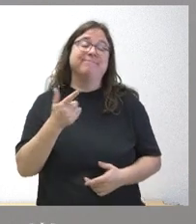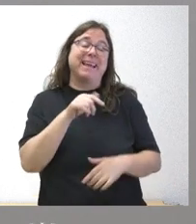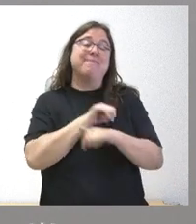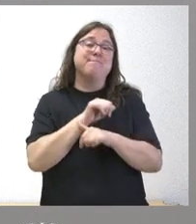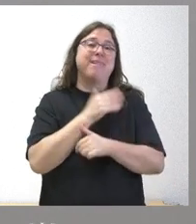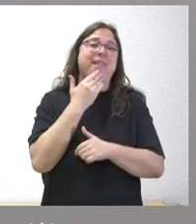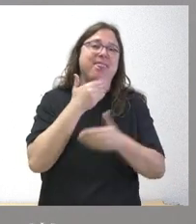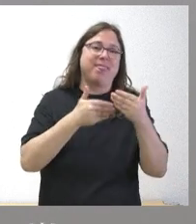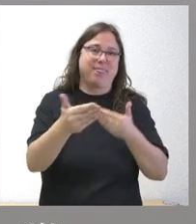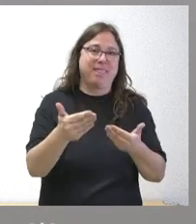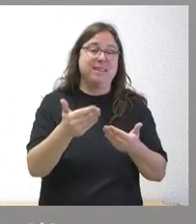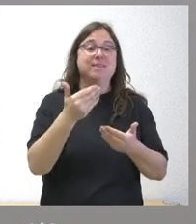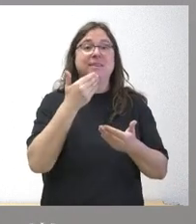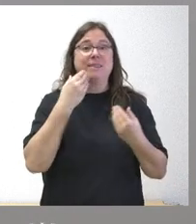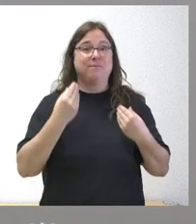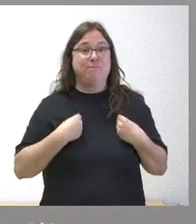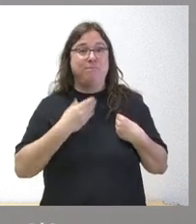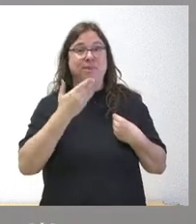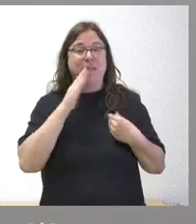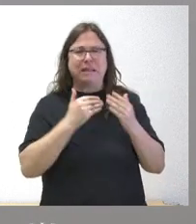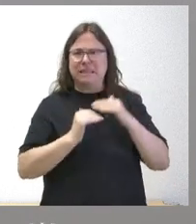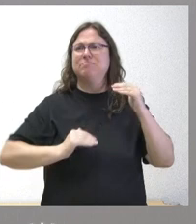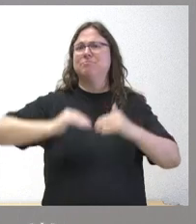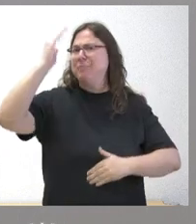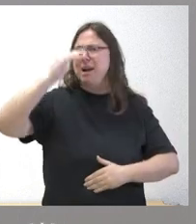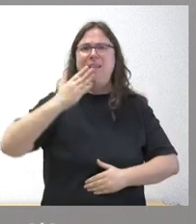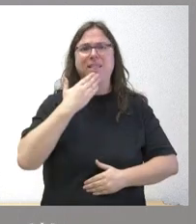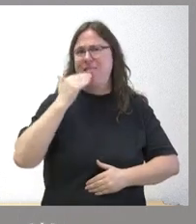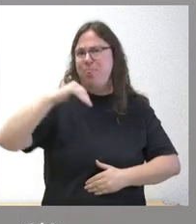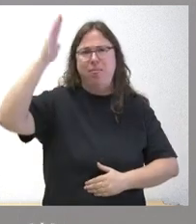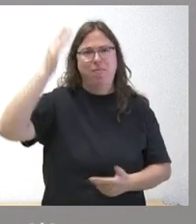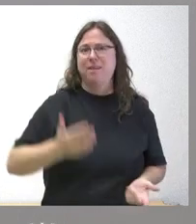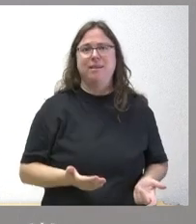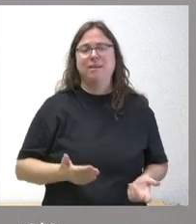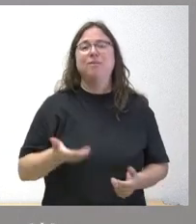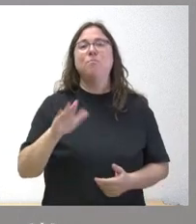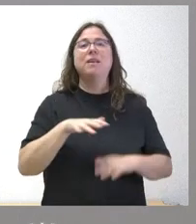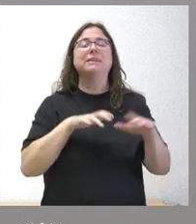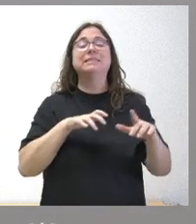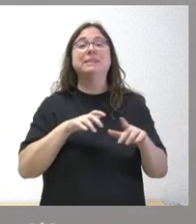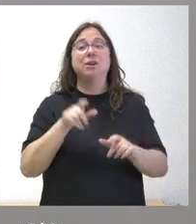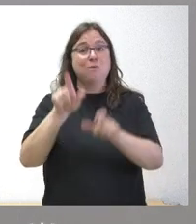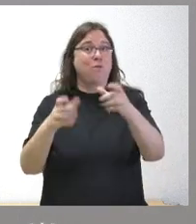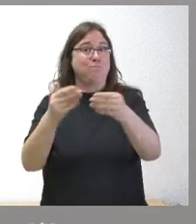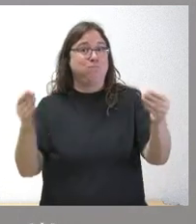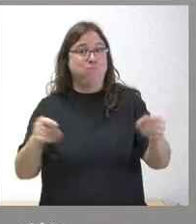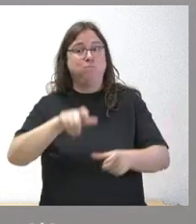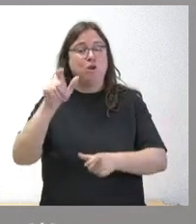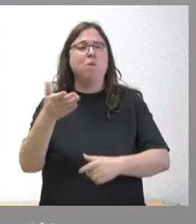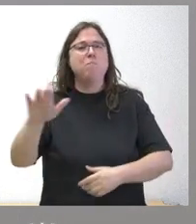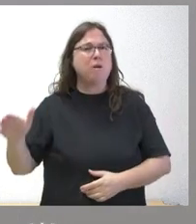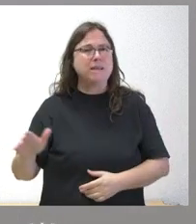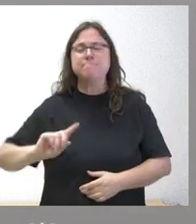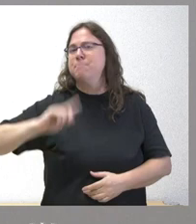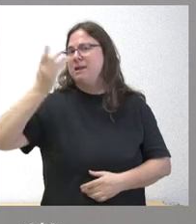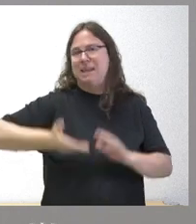vida y como la esperanza de vida en Castilla y es de las más altas del mundo pues lógicamente en términos de volumen de población nuestra tasa de defunciones también es de las